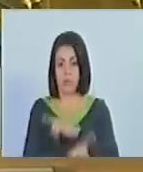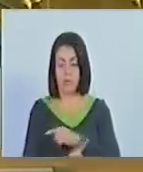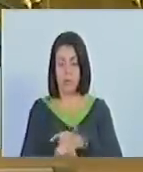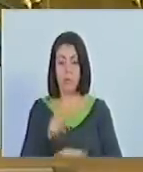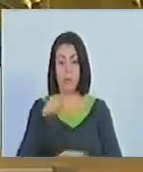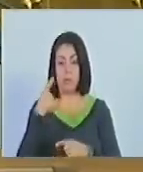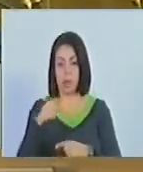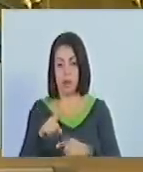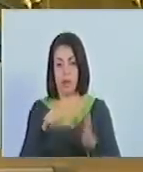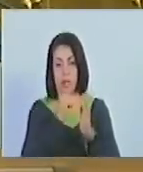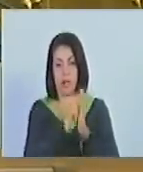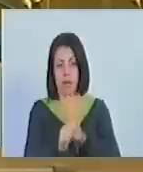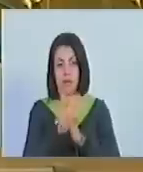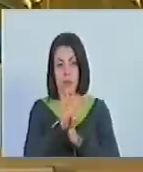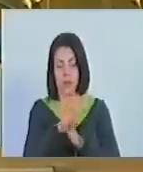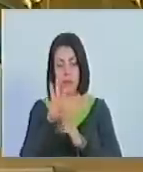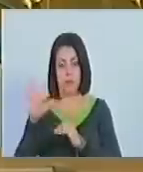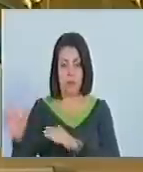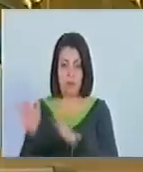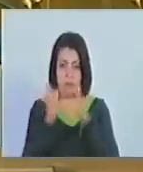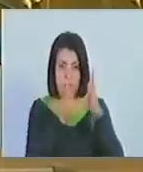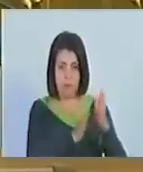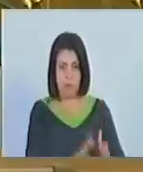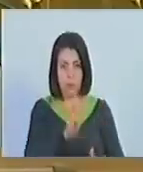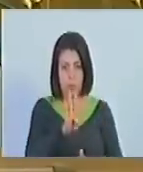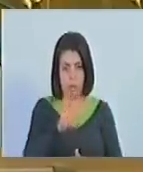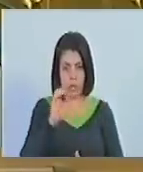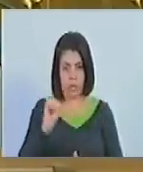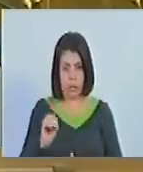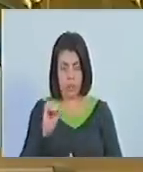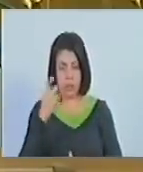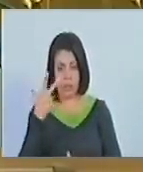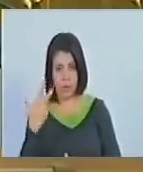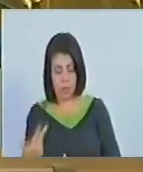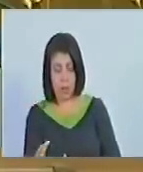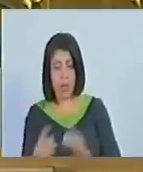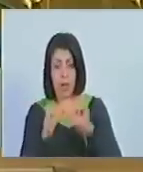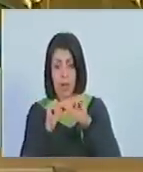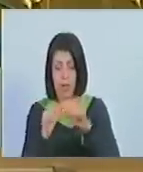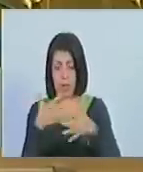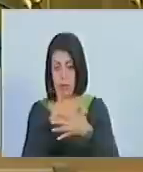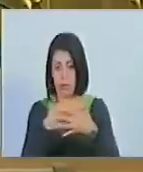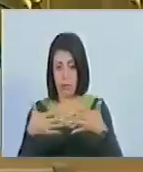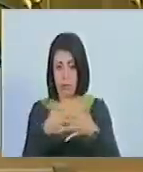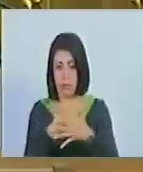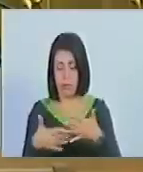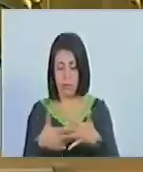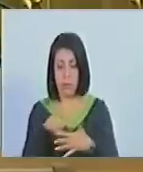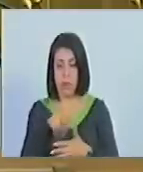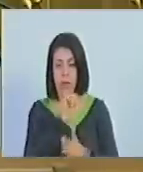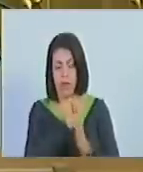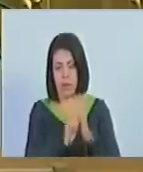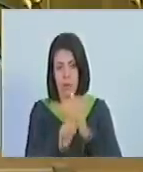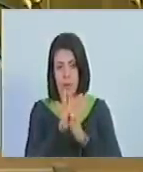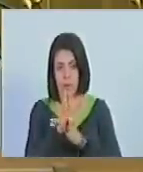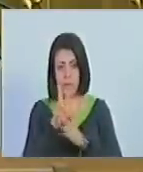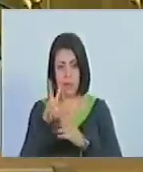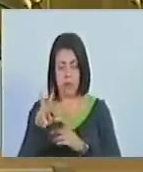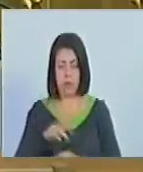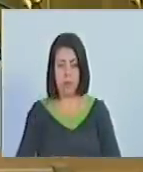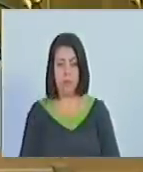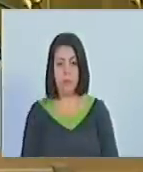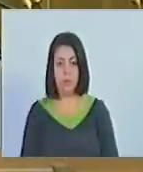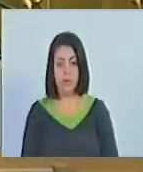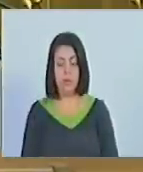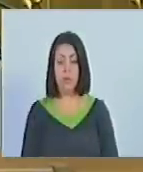el contenido del artículo 45 que pasa a ser el artículo 43 quedando redactado de la siguiente manera. Artículo 43.